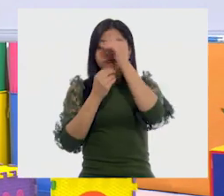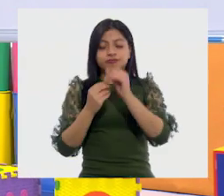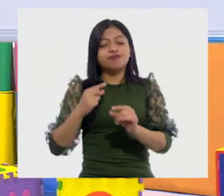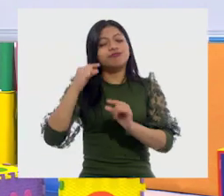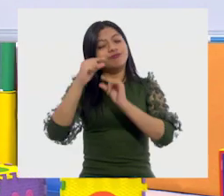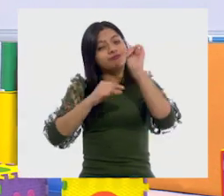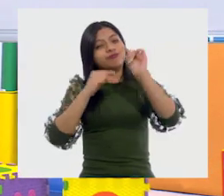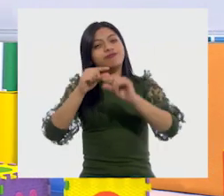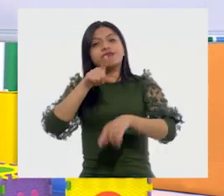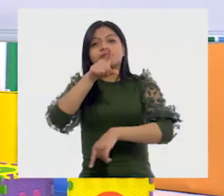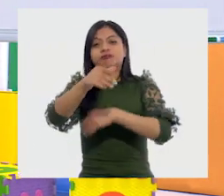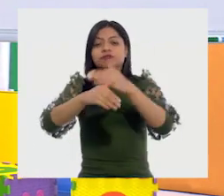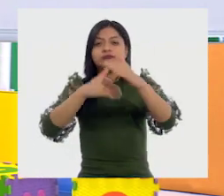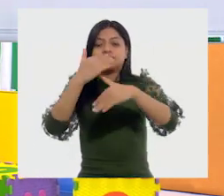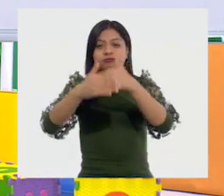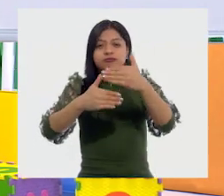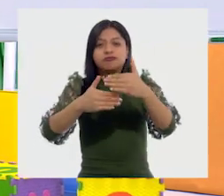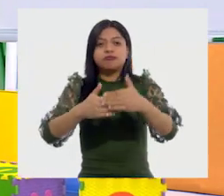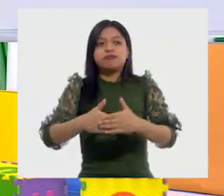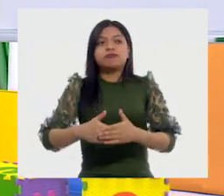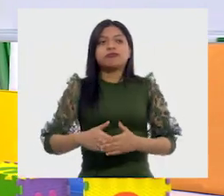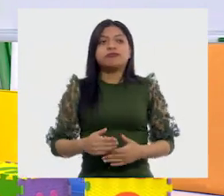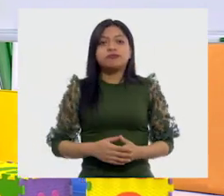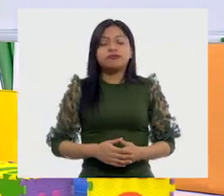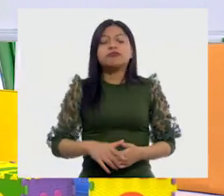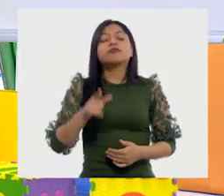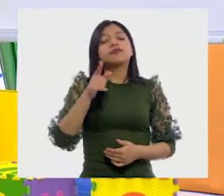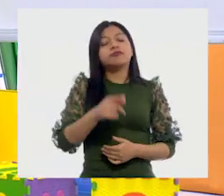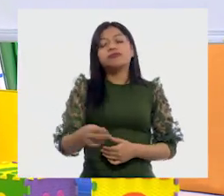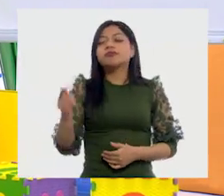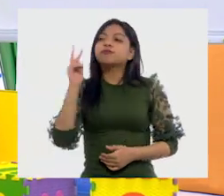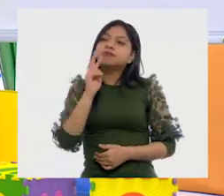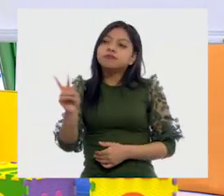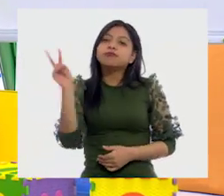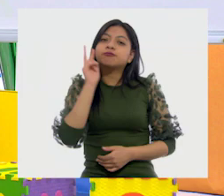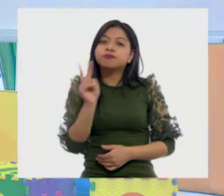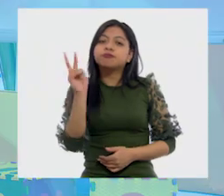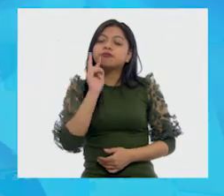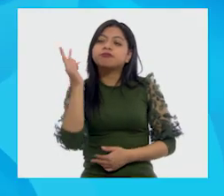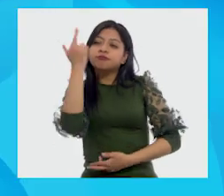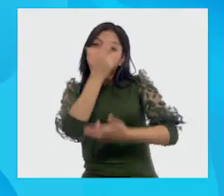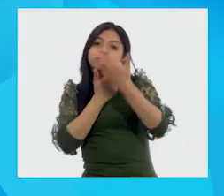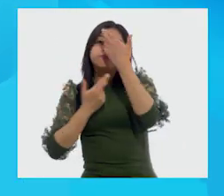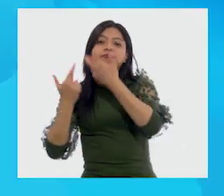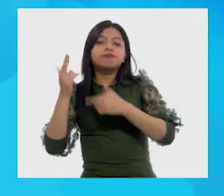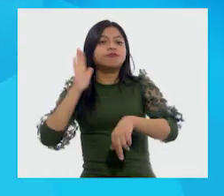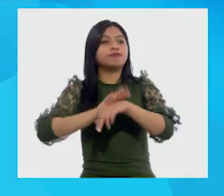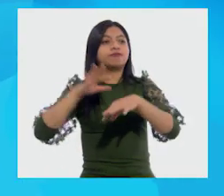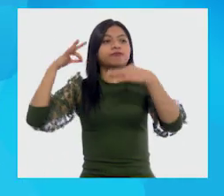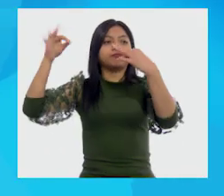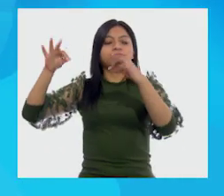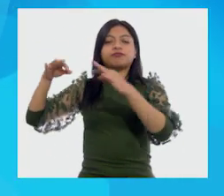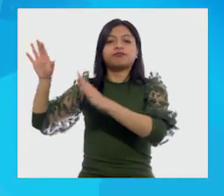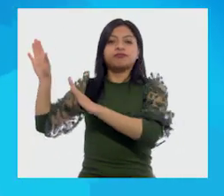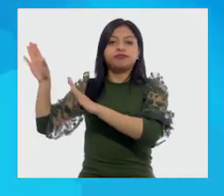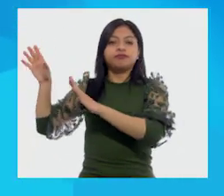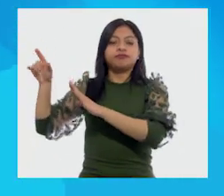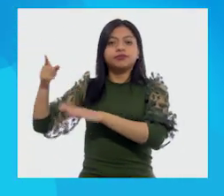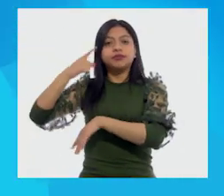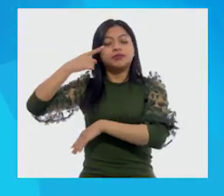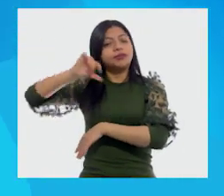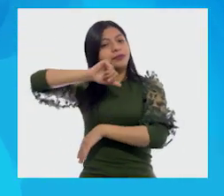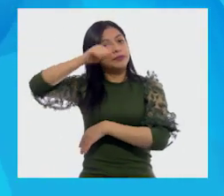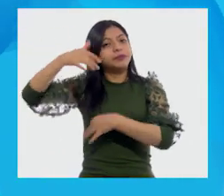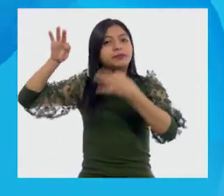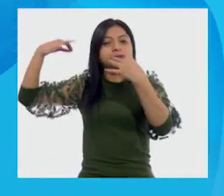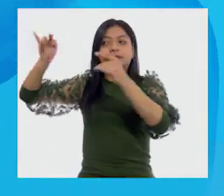tenemos que aprender, están analizando más y más y más carteles. Ahora vamos a ver